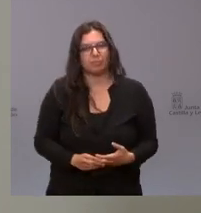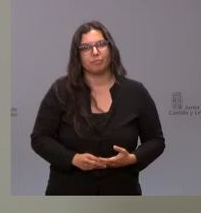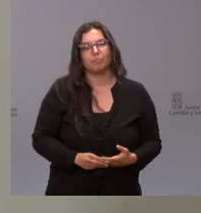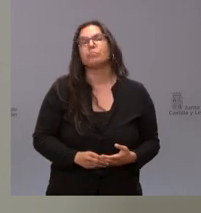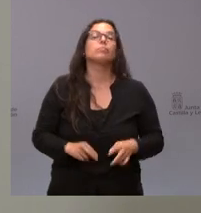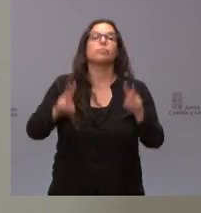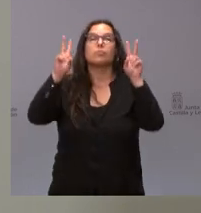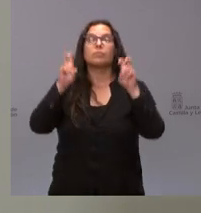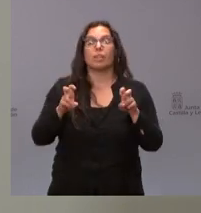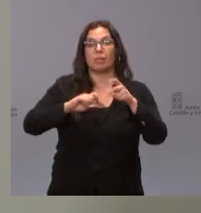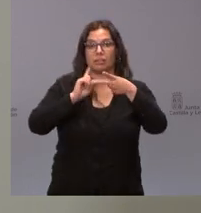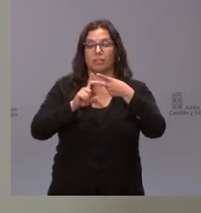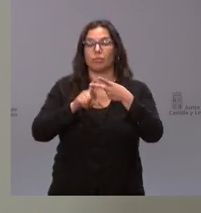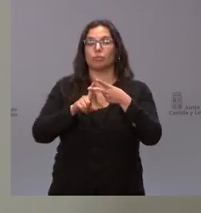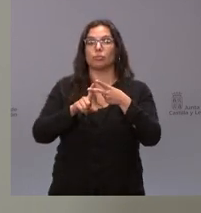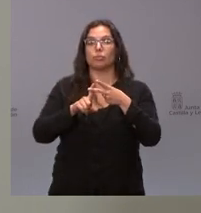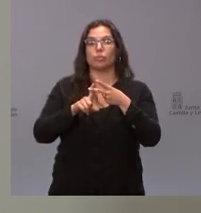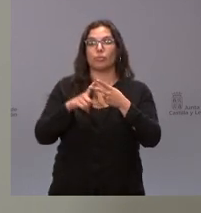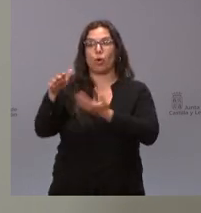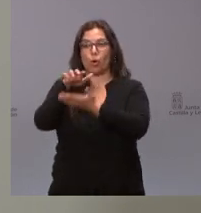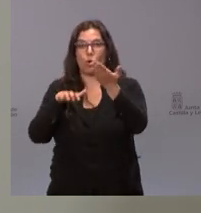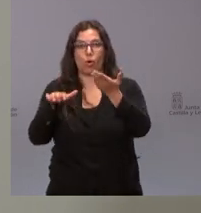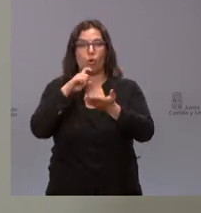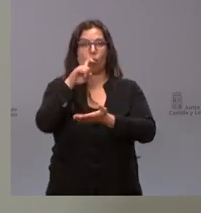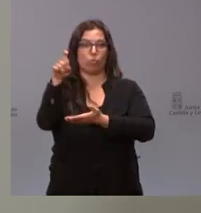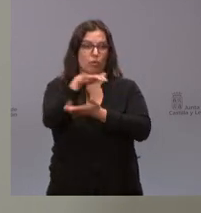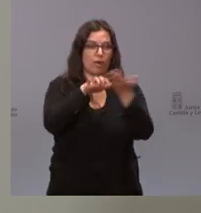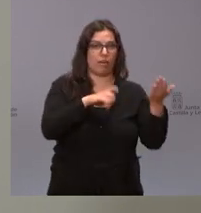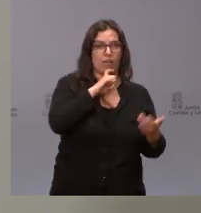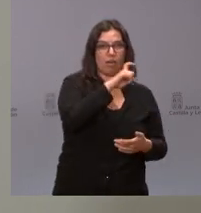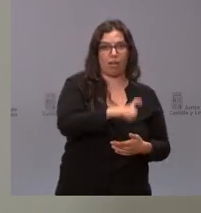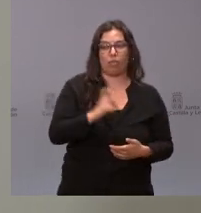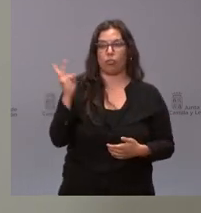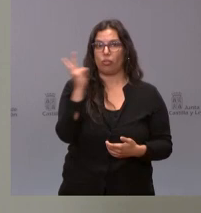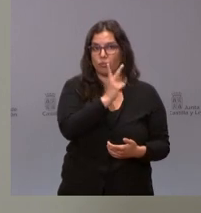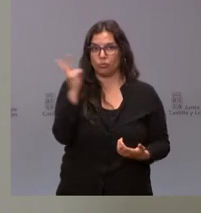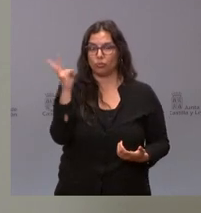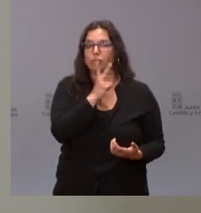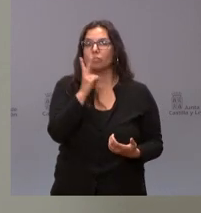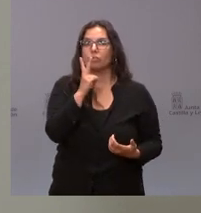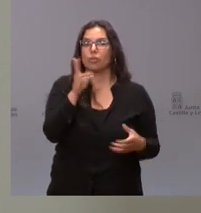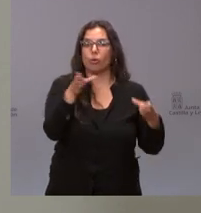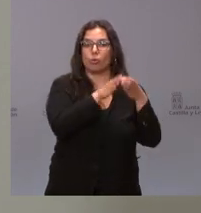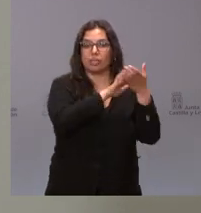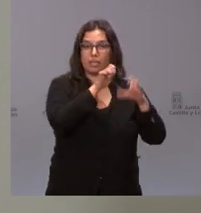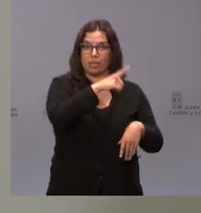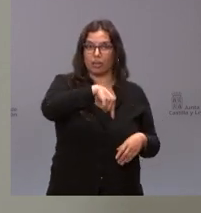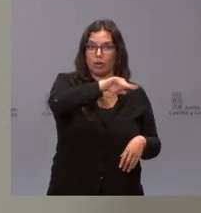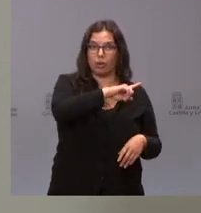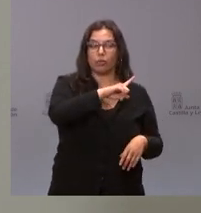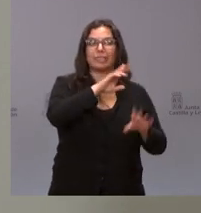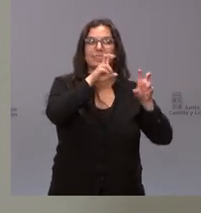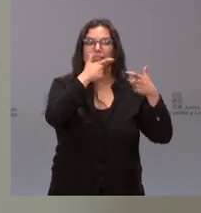relación con el segundo los comunicados que realiza la Junta de Castilla y León en términos de